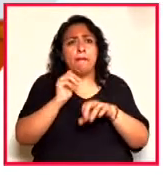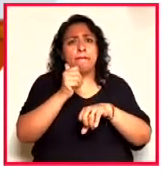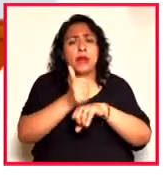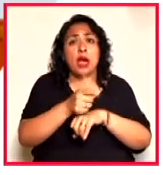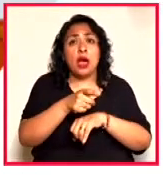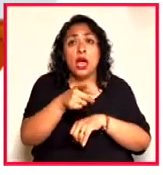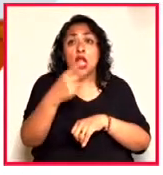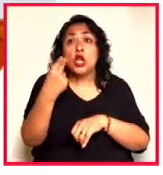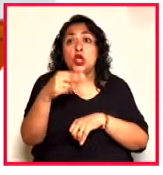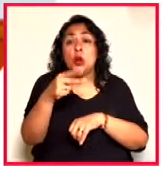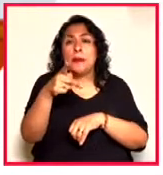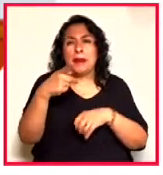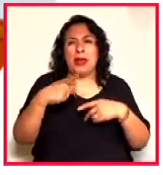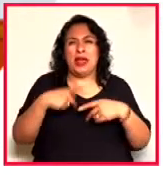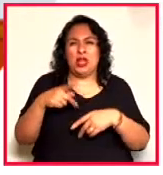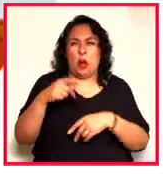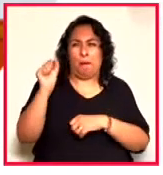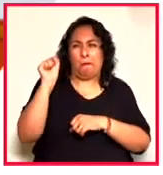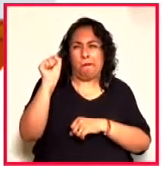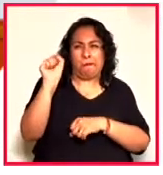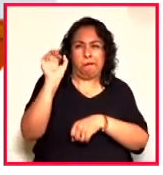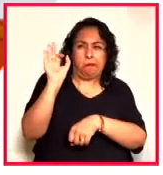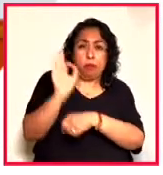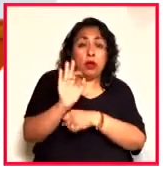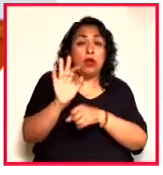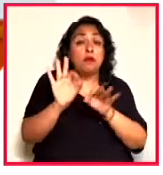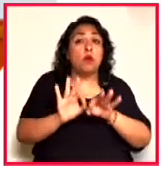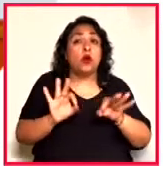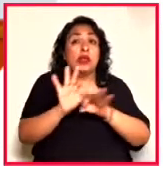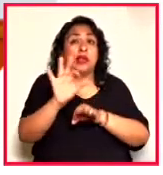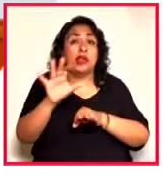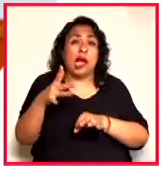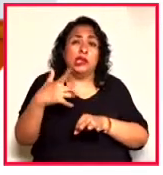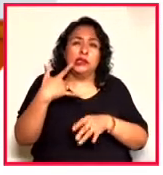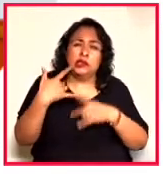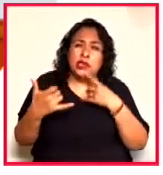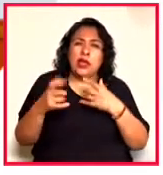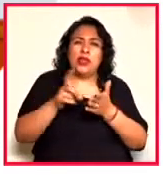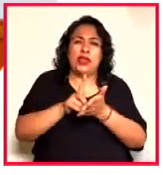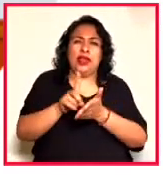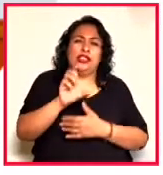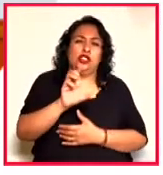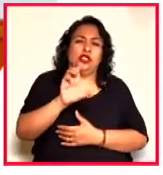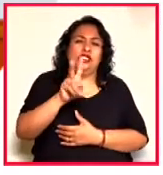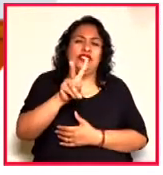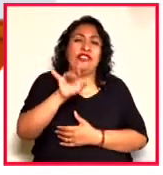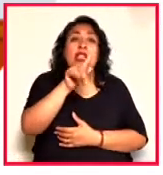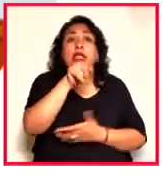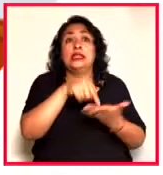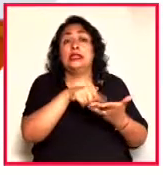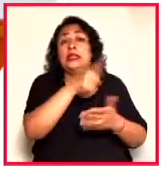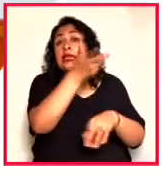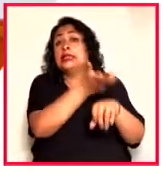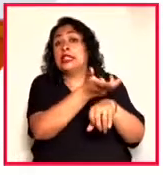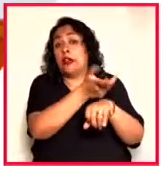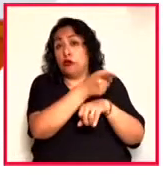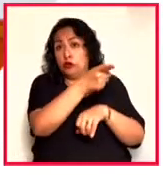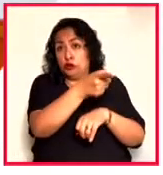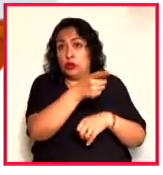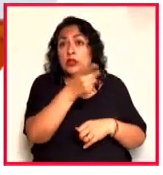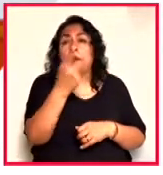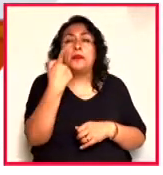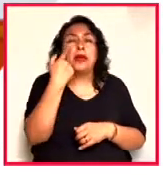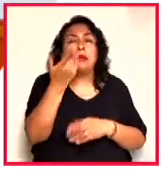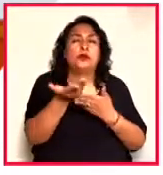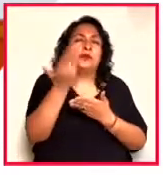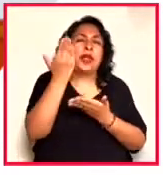de un activista muy importante en la lucha por los derechos civiles en los Estados Unidos. Un hombre que en los años 60